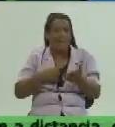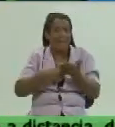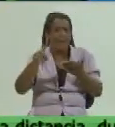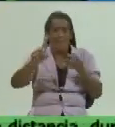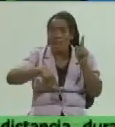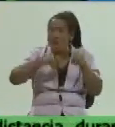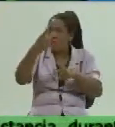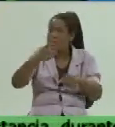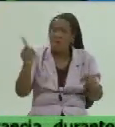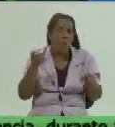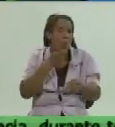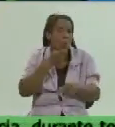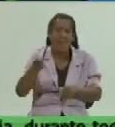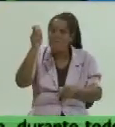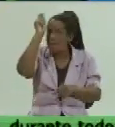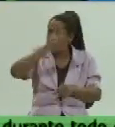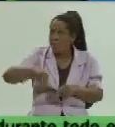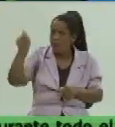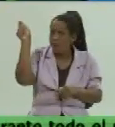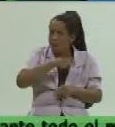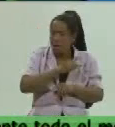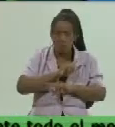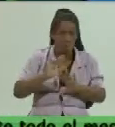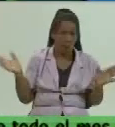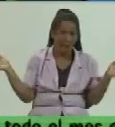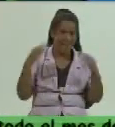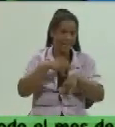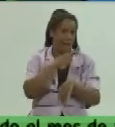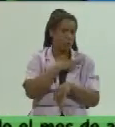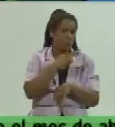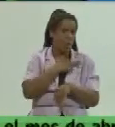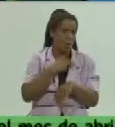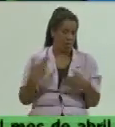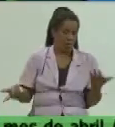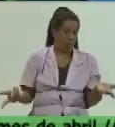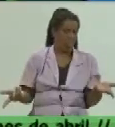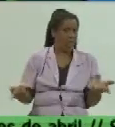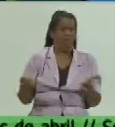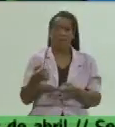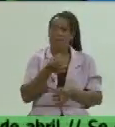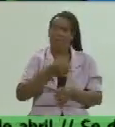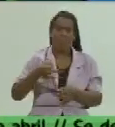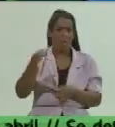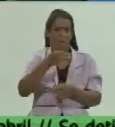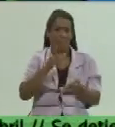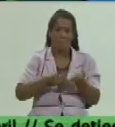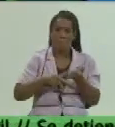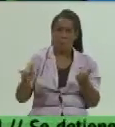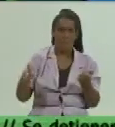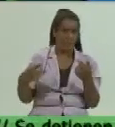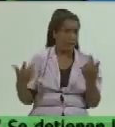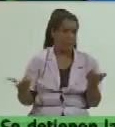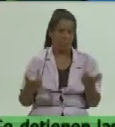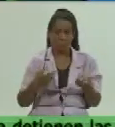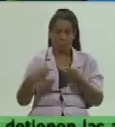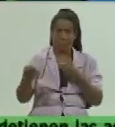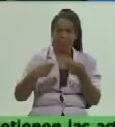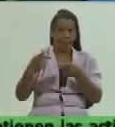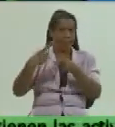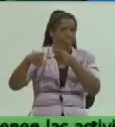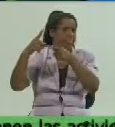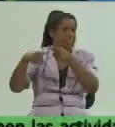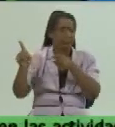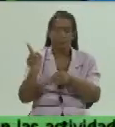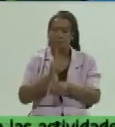existe ninguna razón para que en ningún territorio de la provincia se esté hoy proyectando o se esté